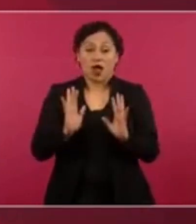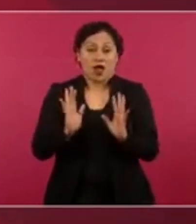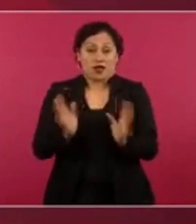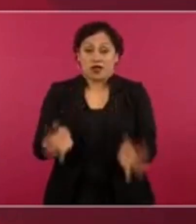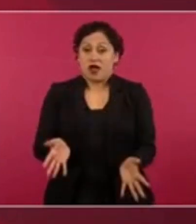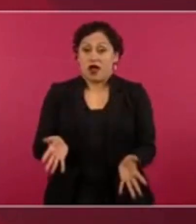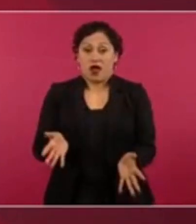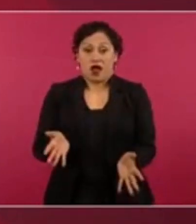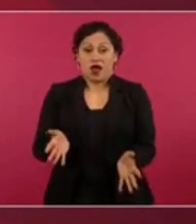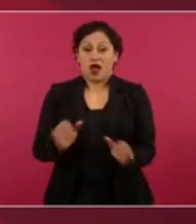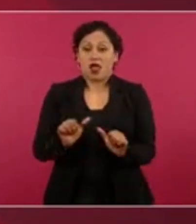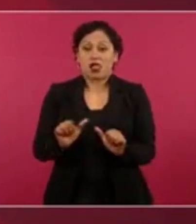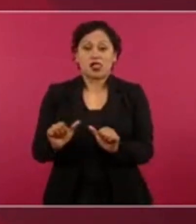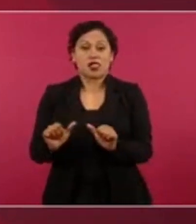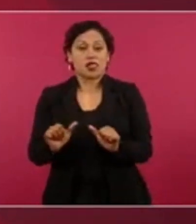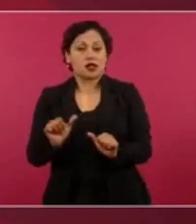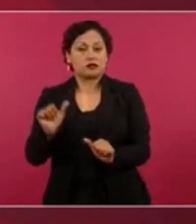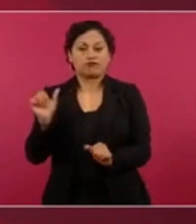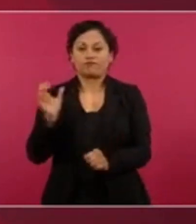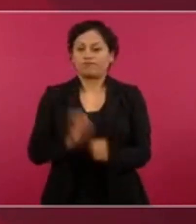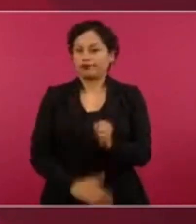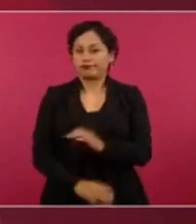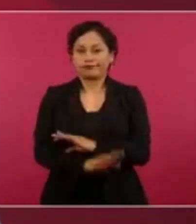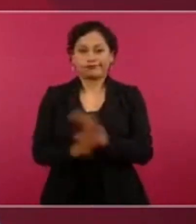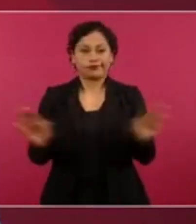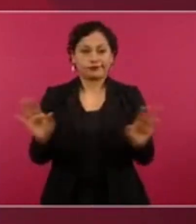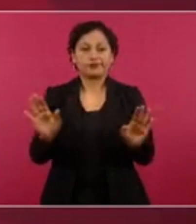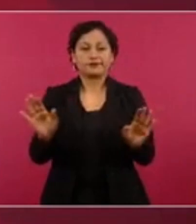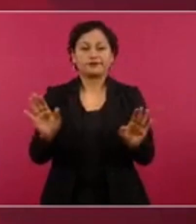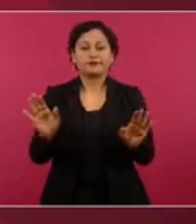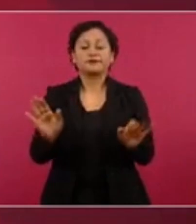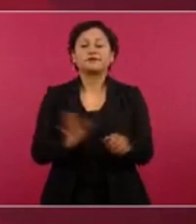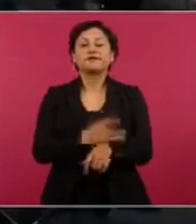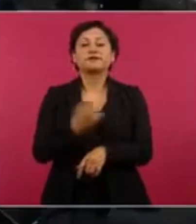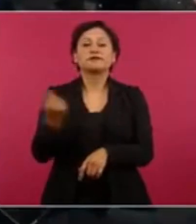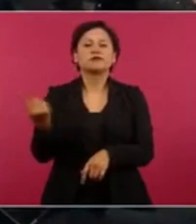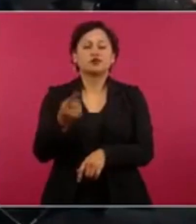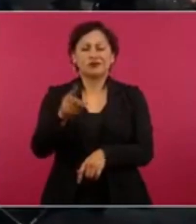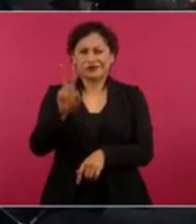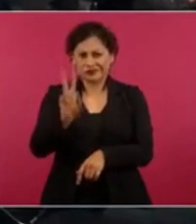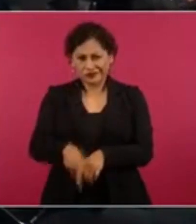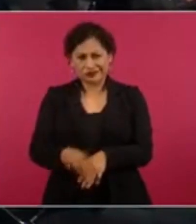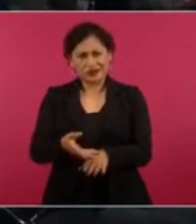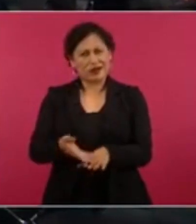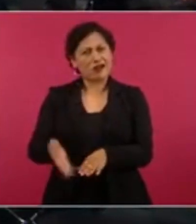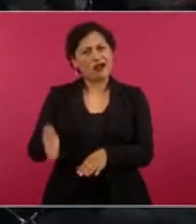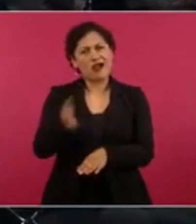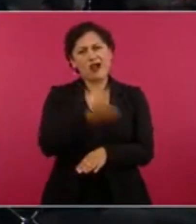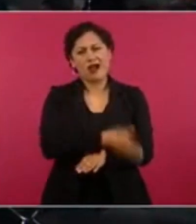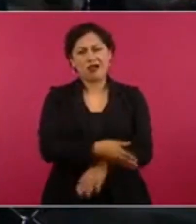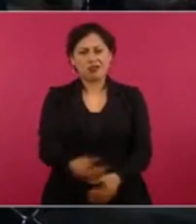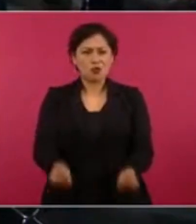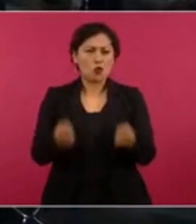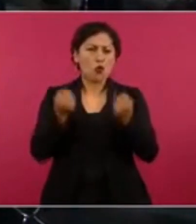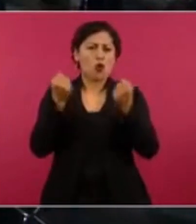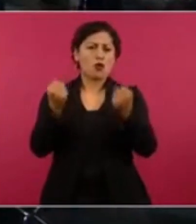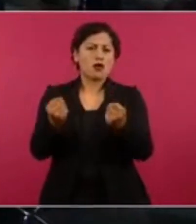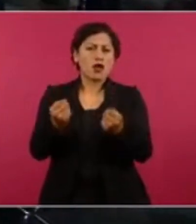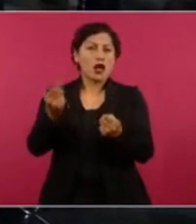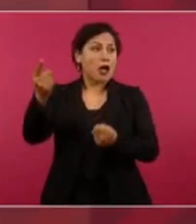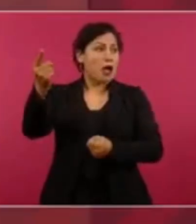porque eran poderosísimos,